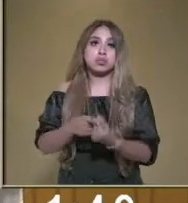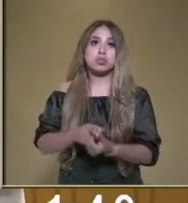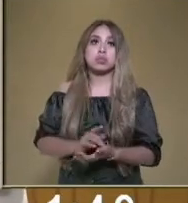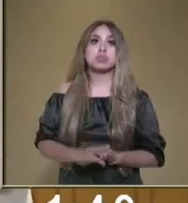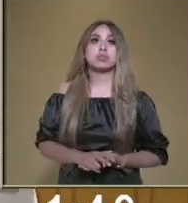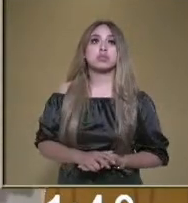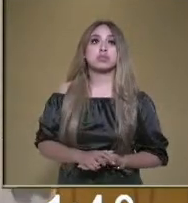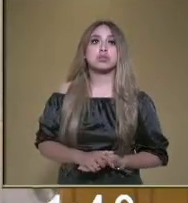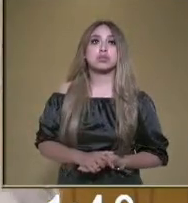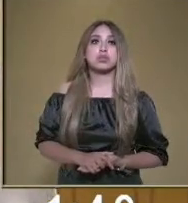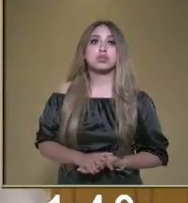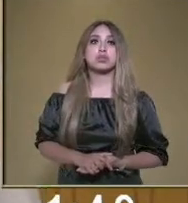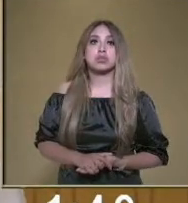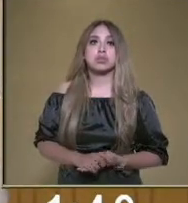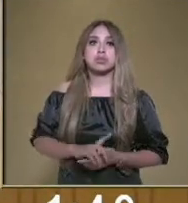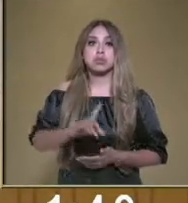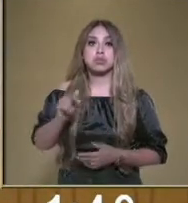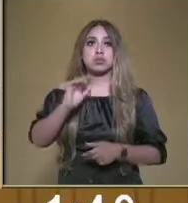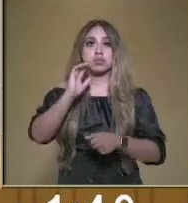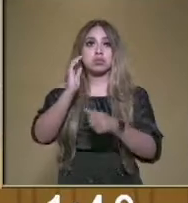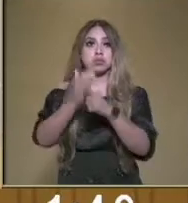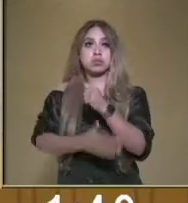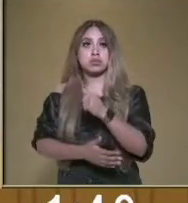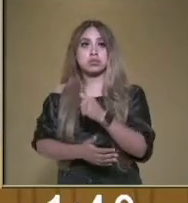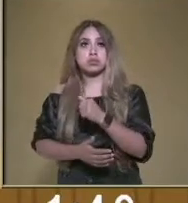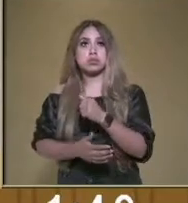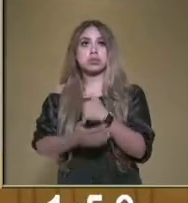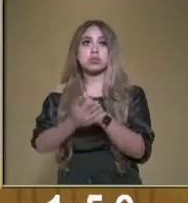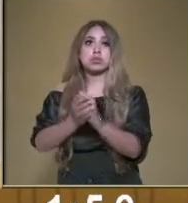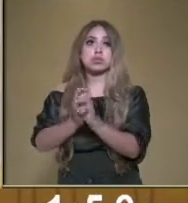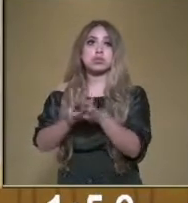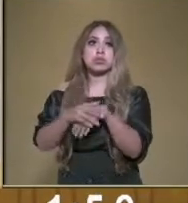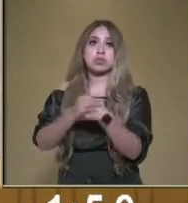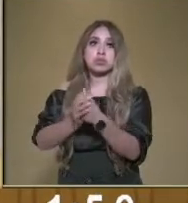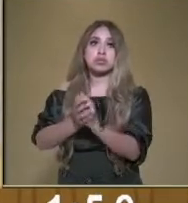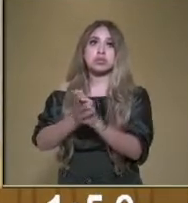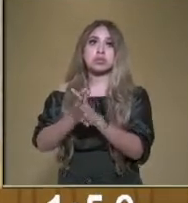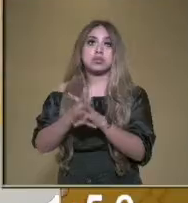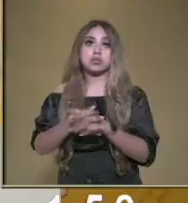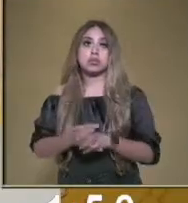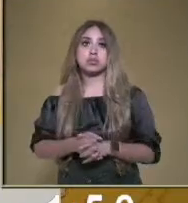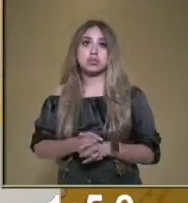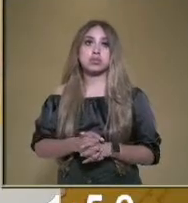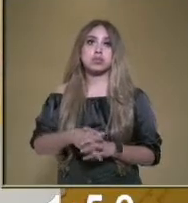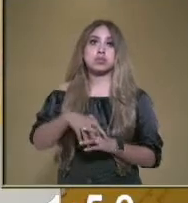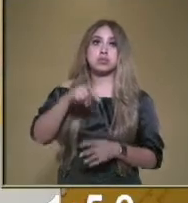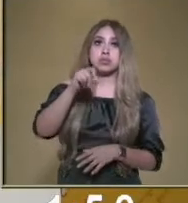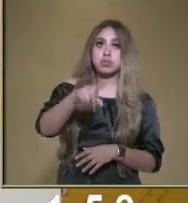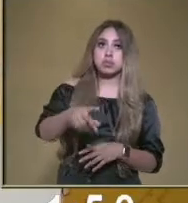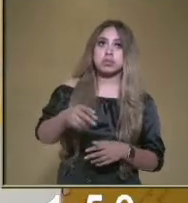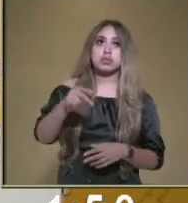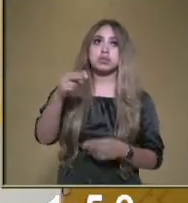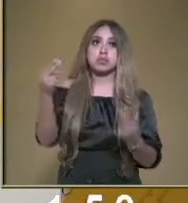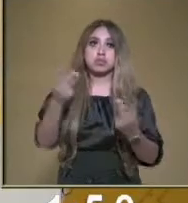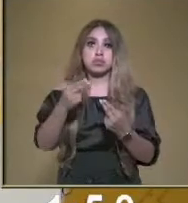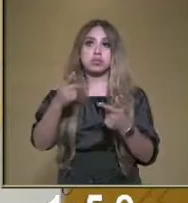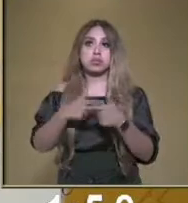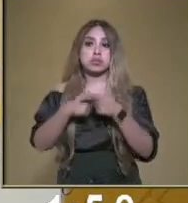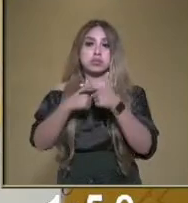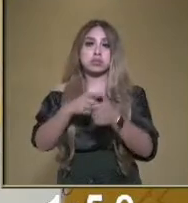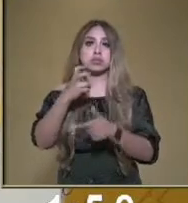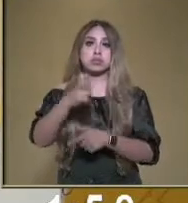este programa las voy a volver a lavar. Ya ven, así ustedes también lo deben de seguir. Ahora,